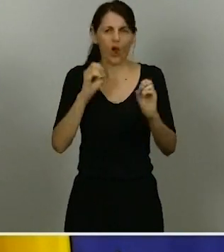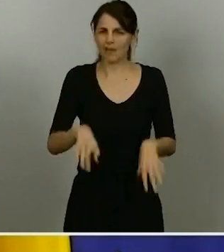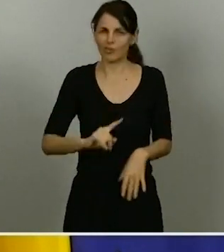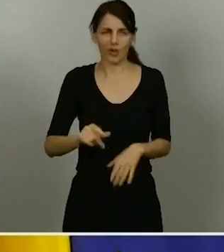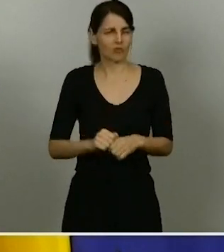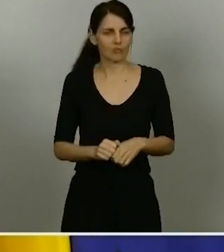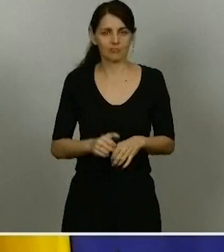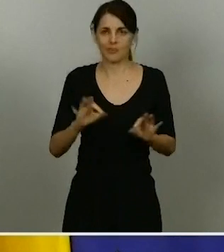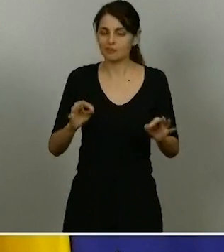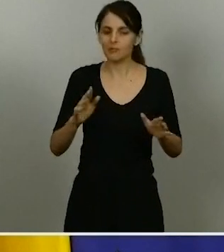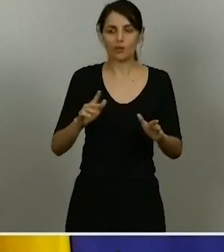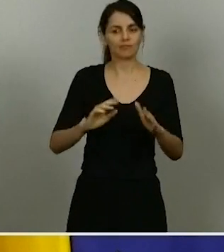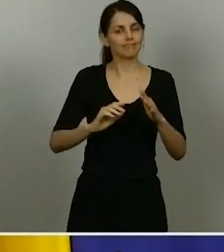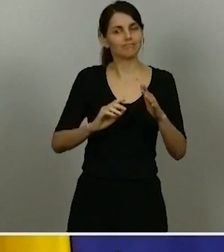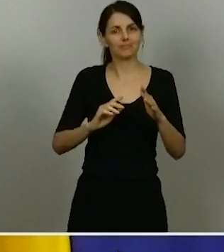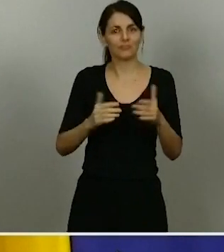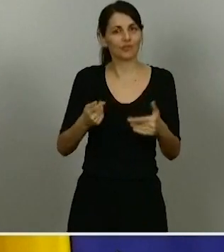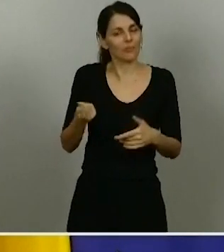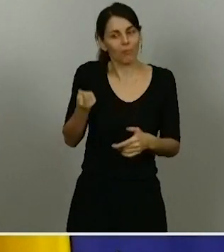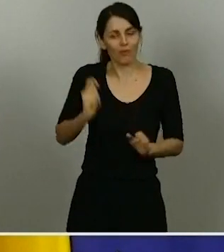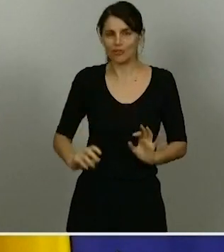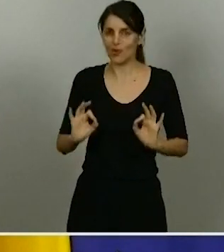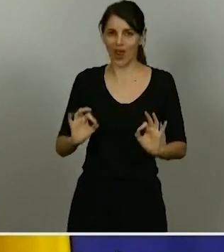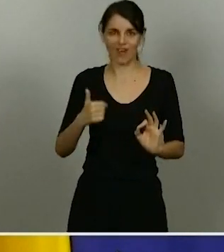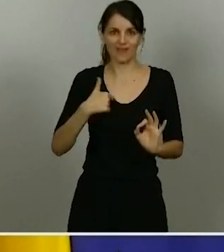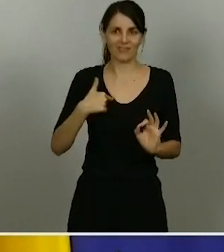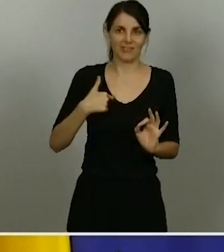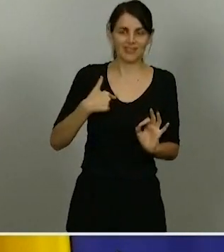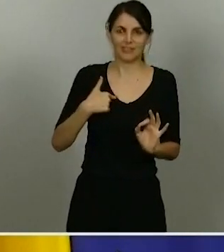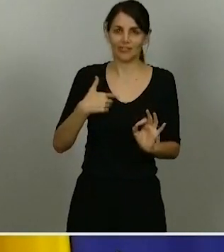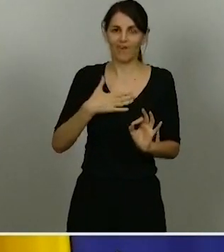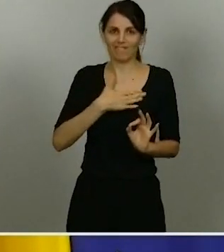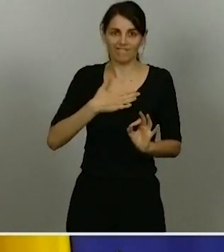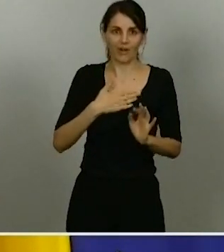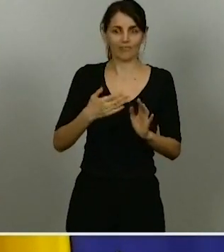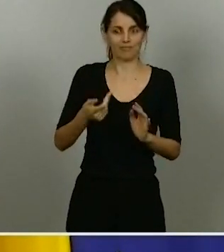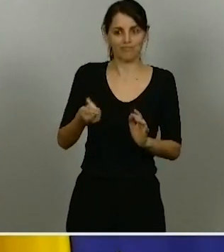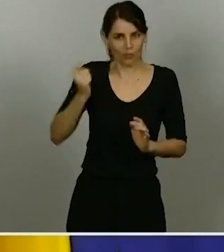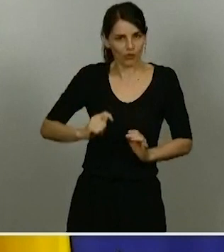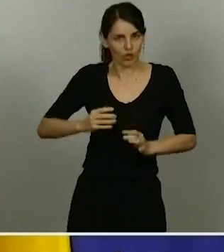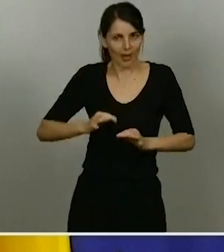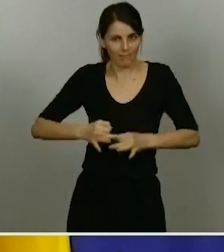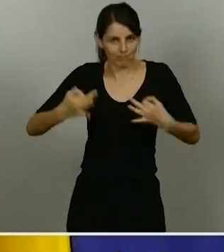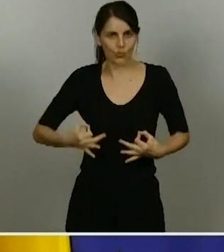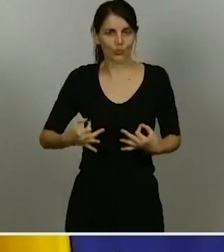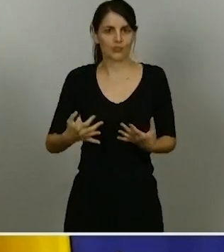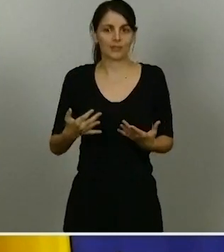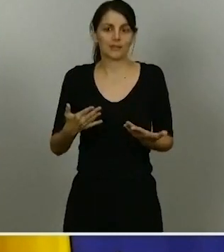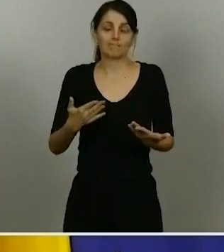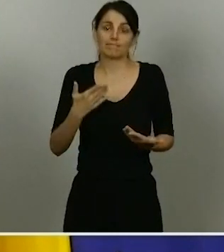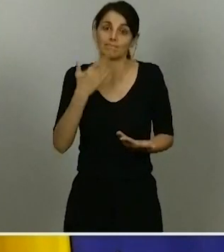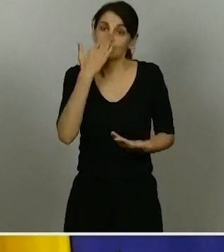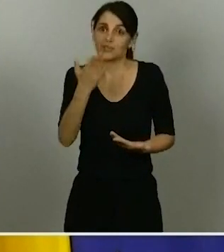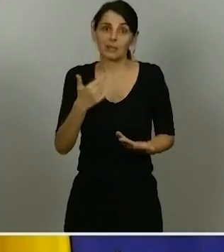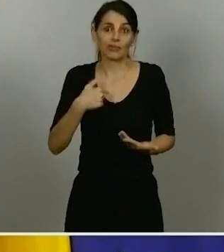y lo poco profesional que yo pueda o no ser, desde luego entiendo como tal que no debo dejar las cosas a mitad, sino que